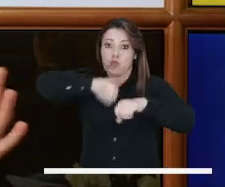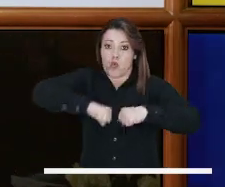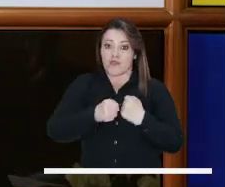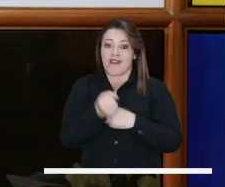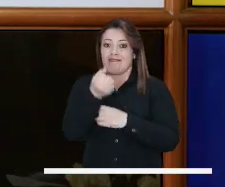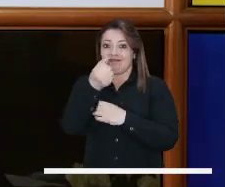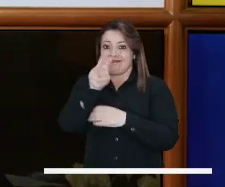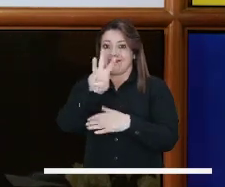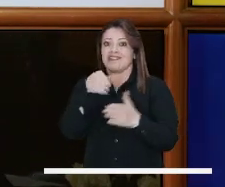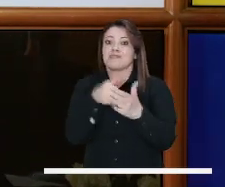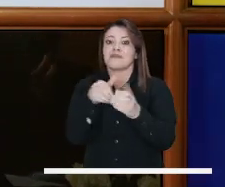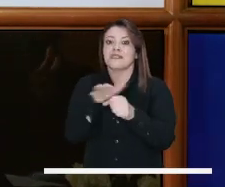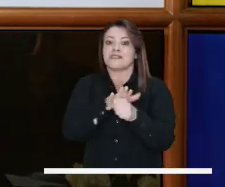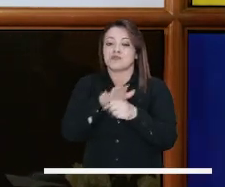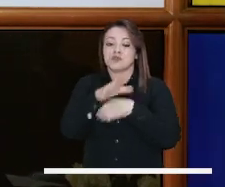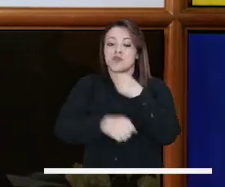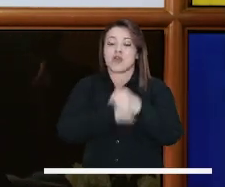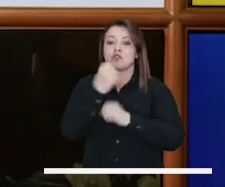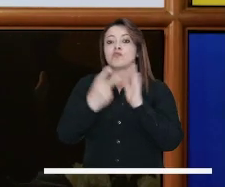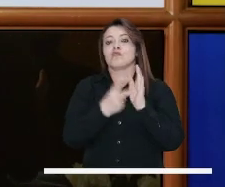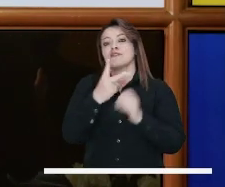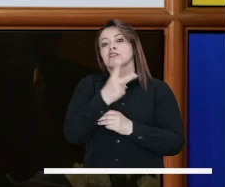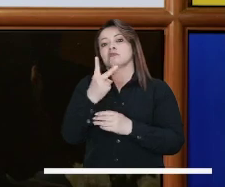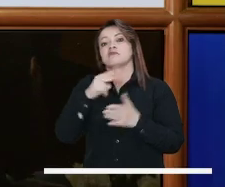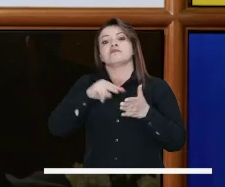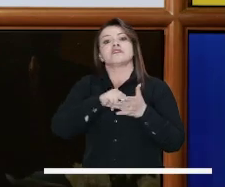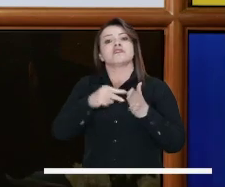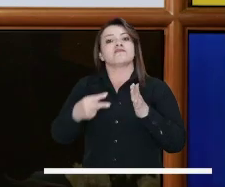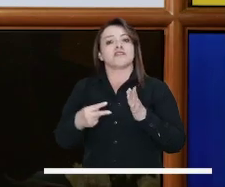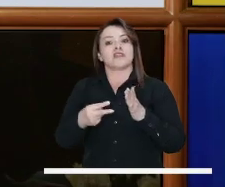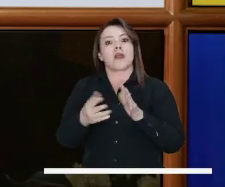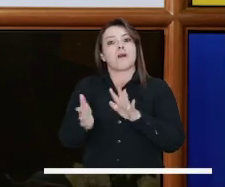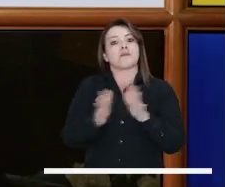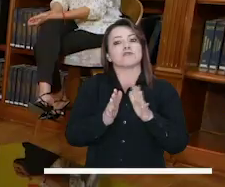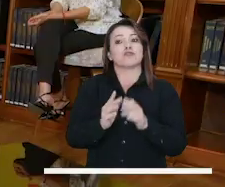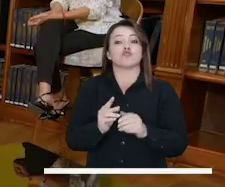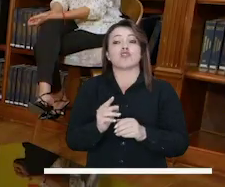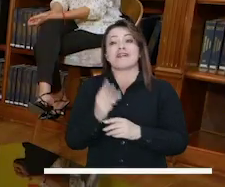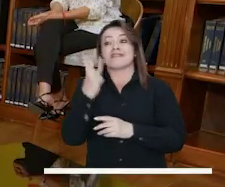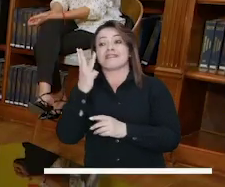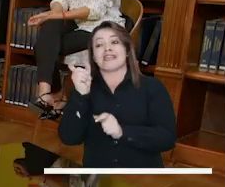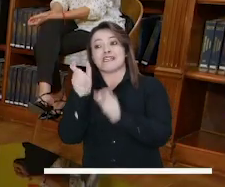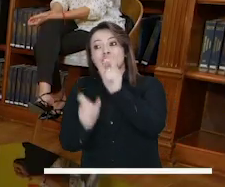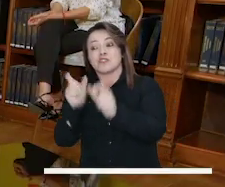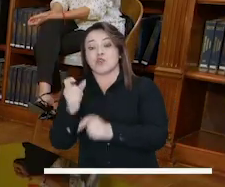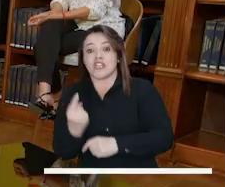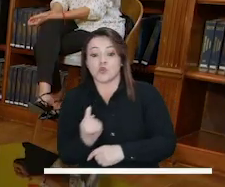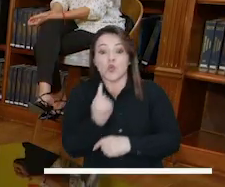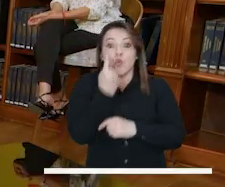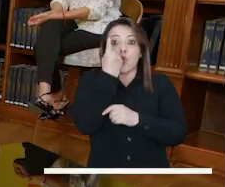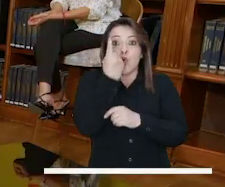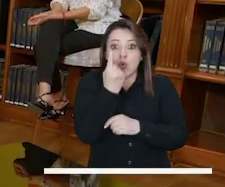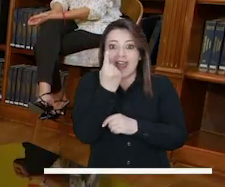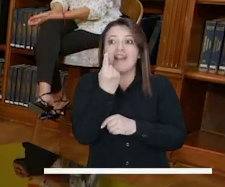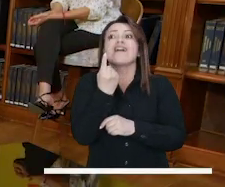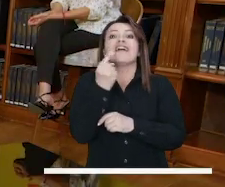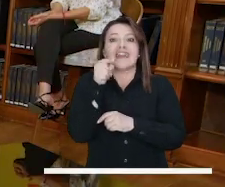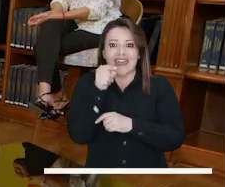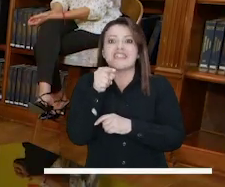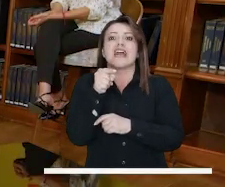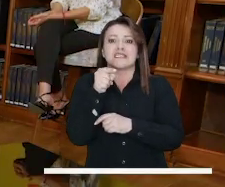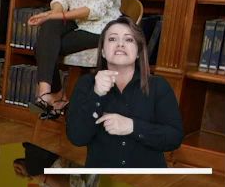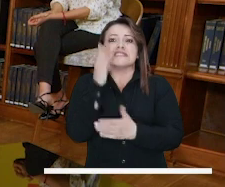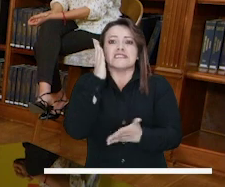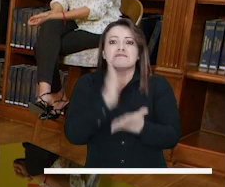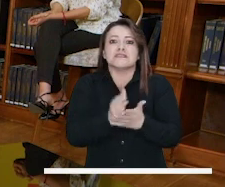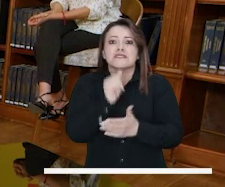Colombia, pero en Bogotá estamos hablando de cerca de 13 mil casos en el año 2022. ¿Eso qué quiere decir? Que casi que uno de cada tres personas que